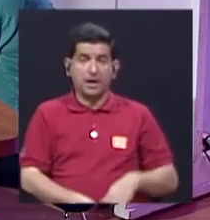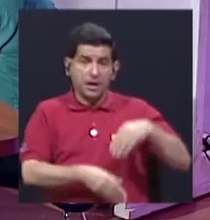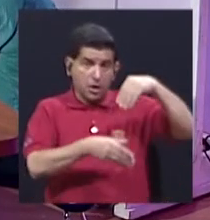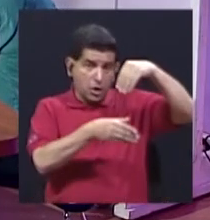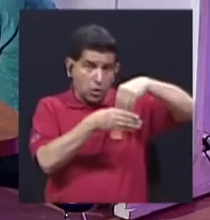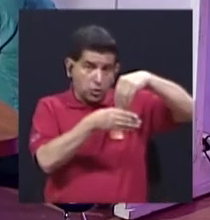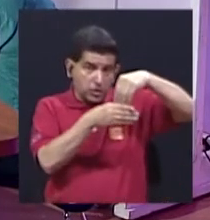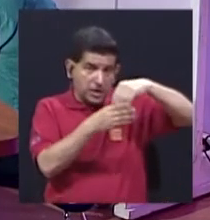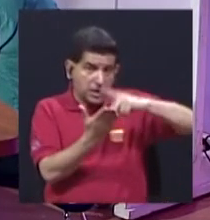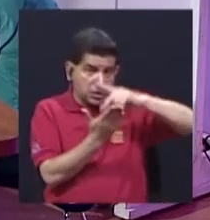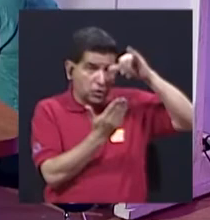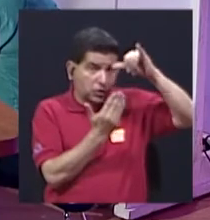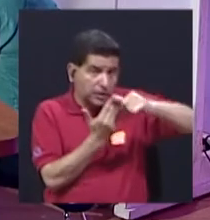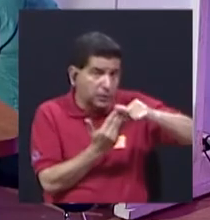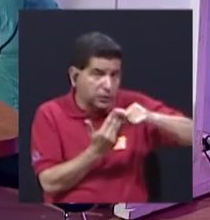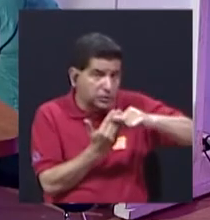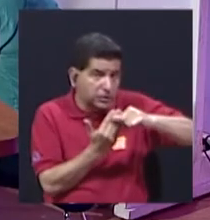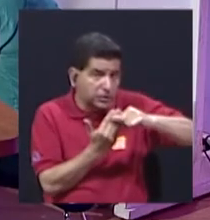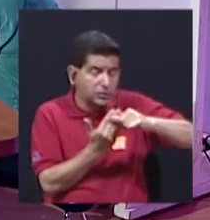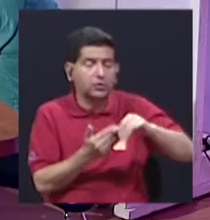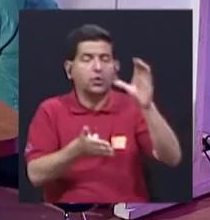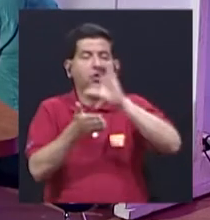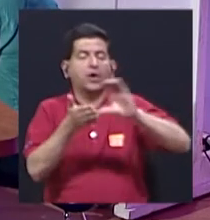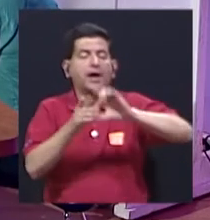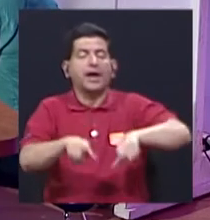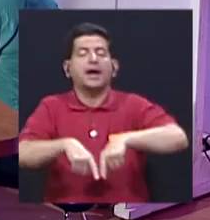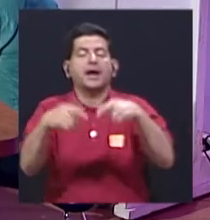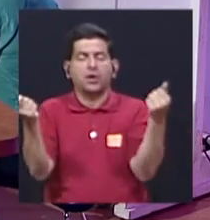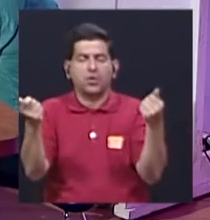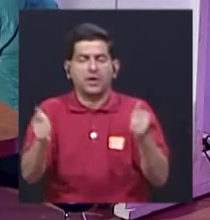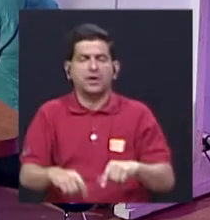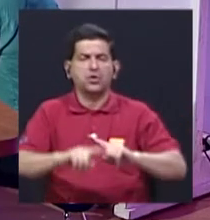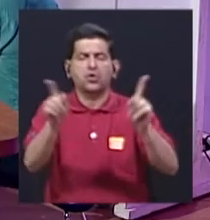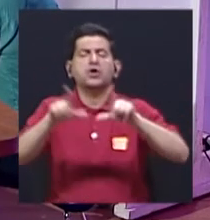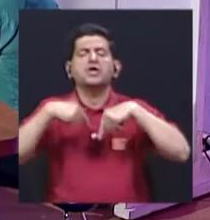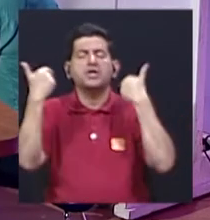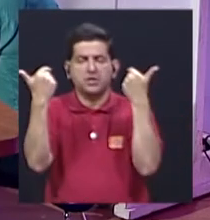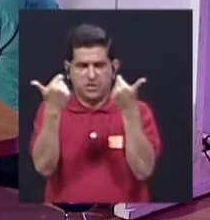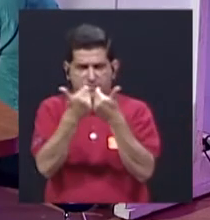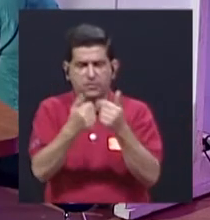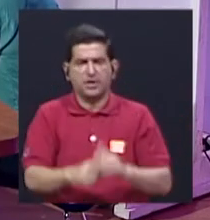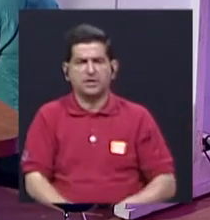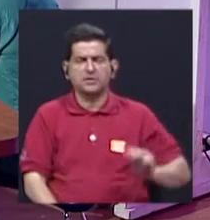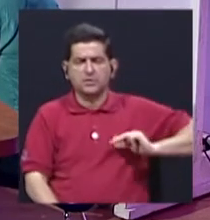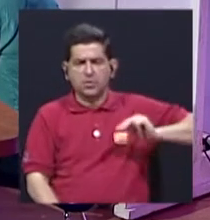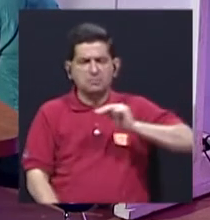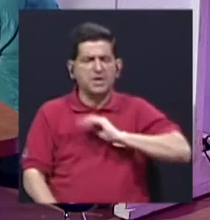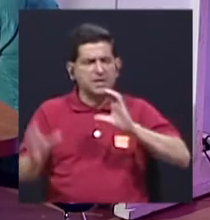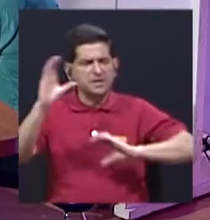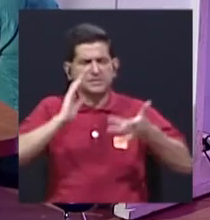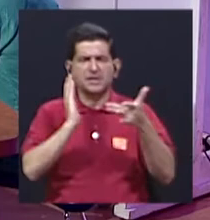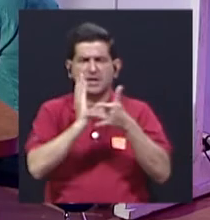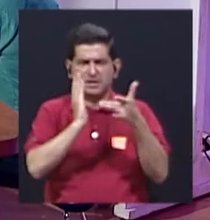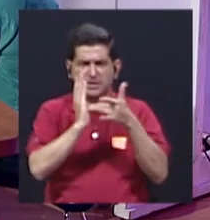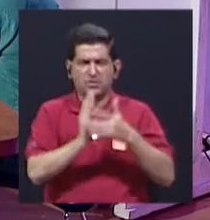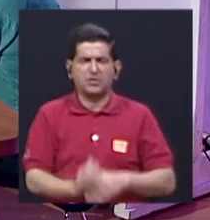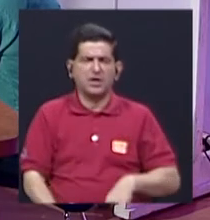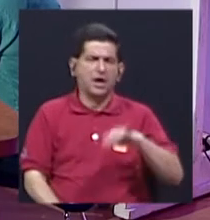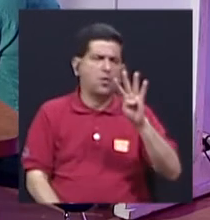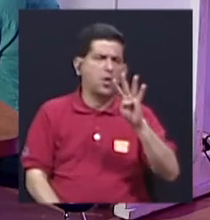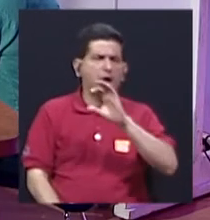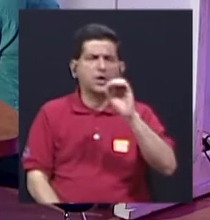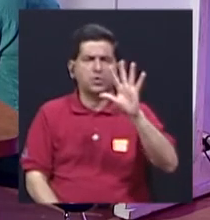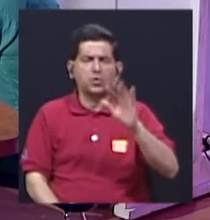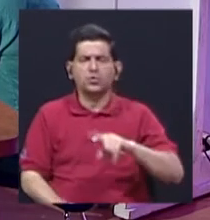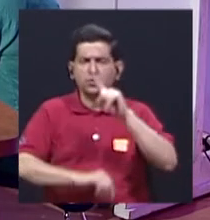de ese proyecto de ley, desde el colegio de periodistas y con muchos sectores, porque el MISIT hizo como cuatro o cinco consultas,